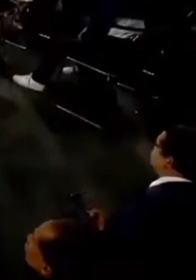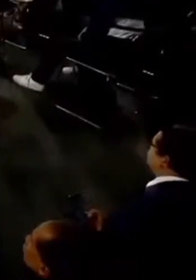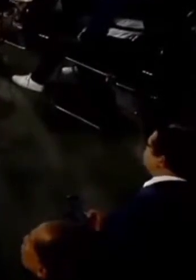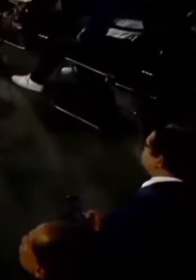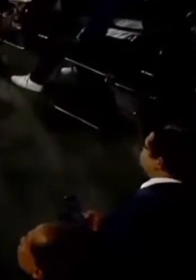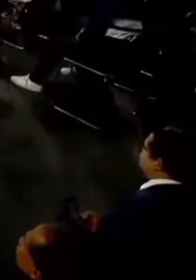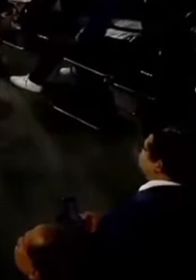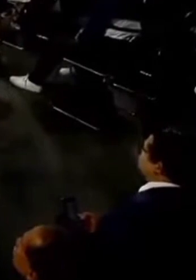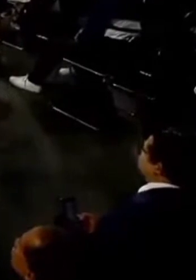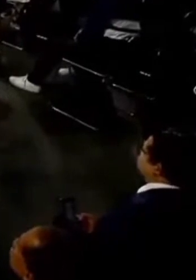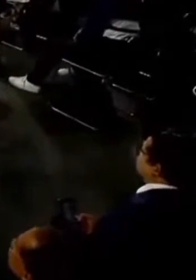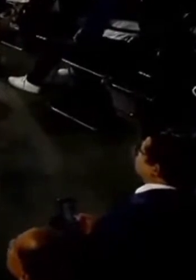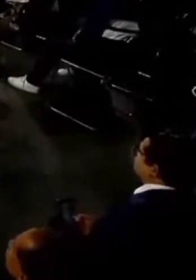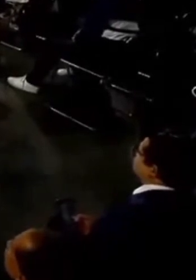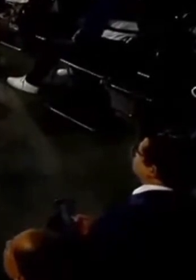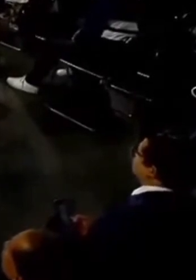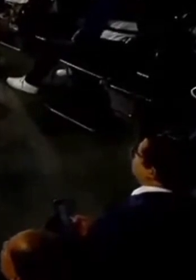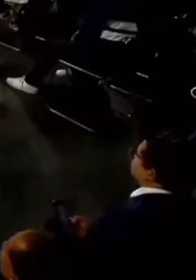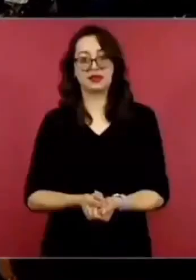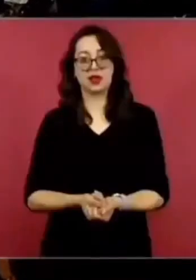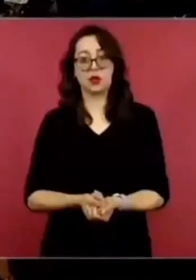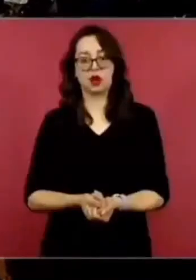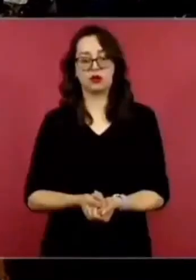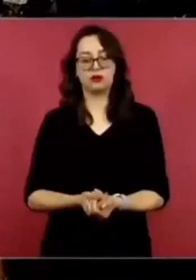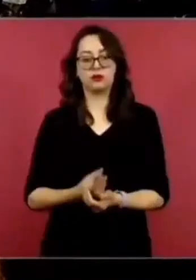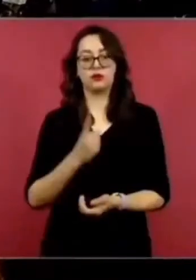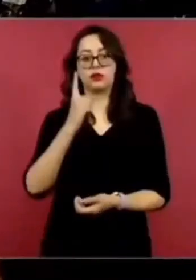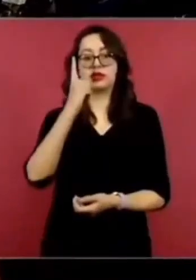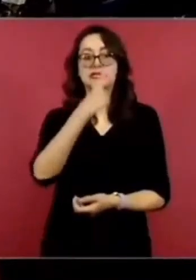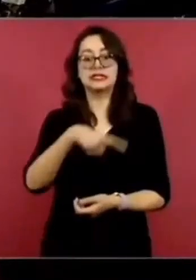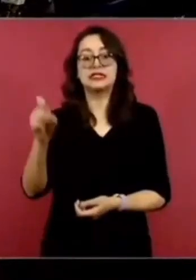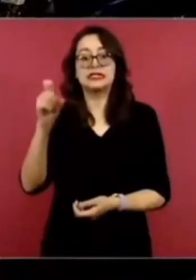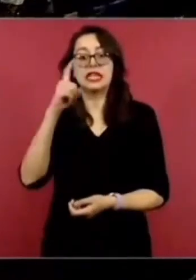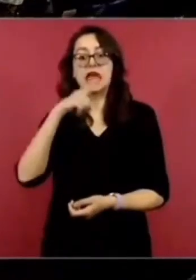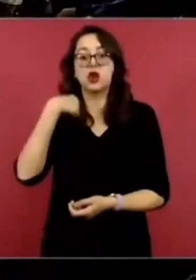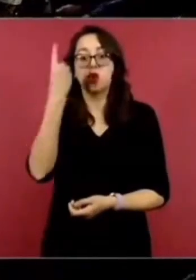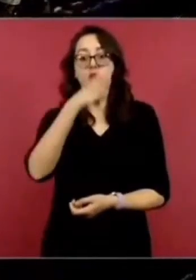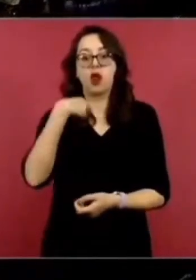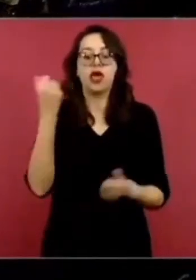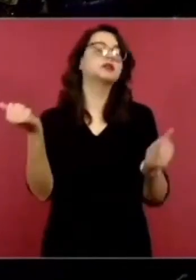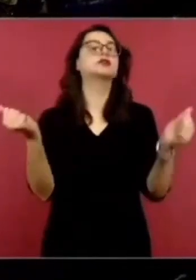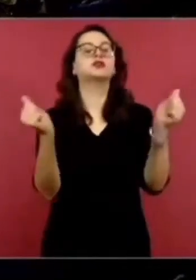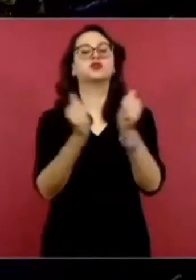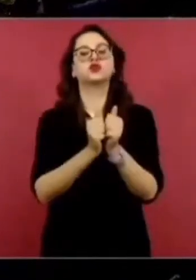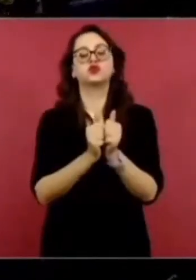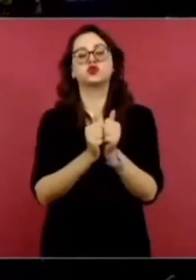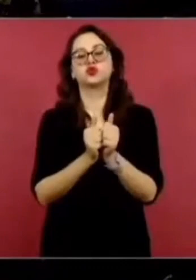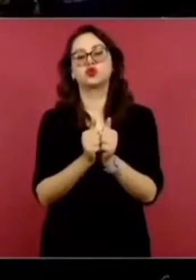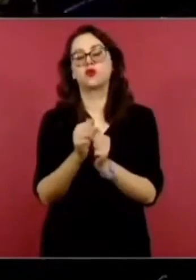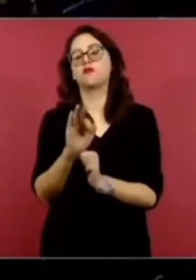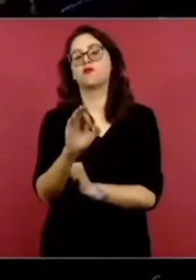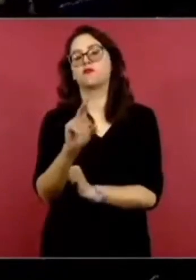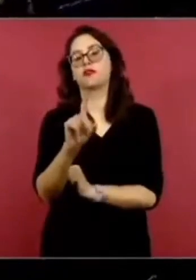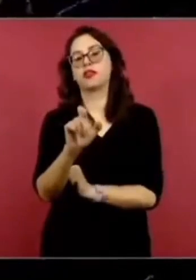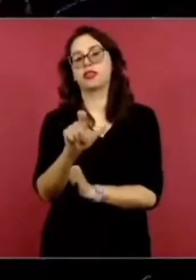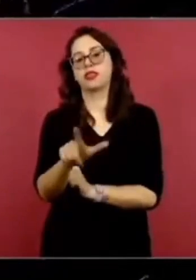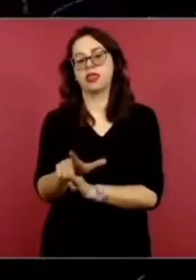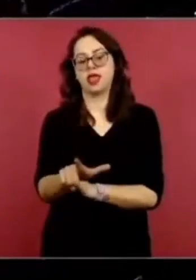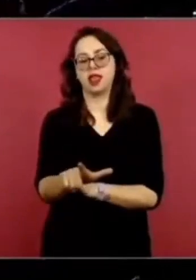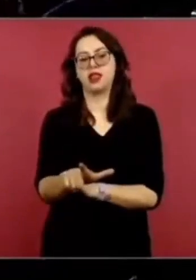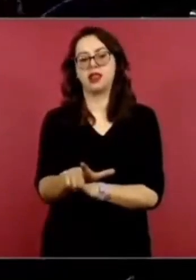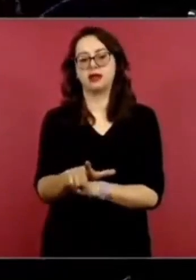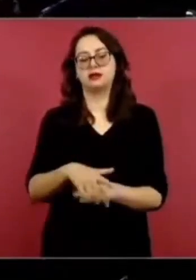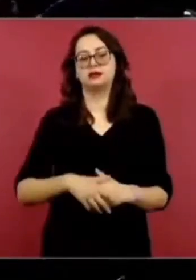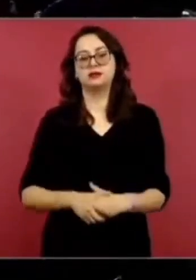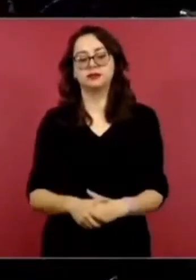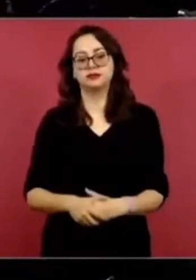Se llama Cien Horas con Fidel. Es una muy buena entrevista, porque es